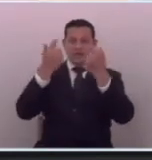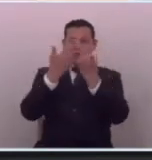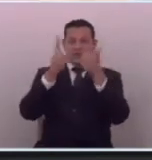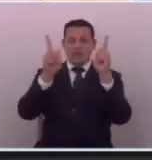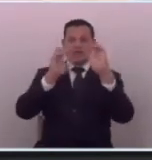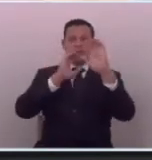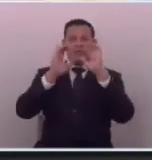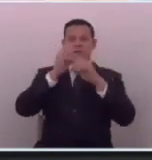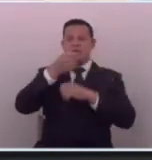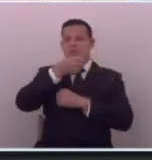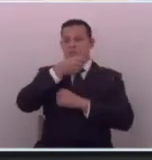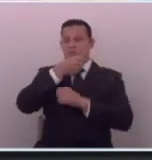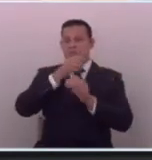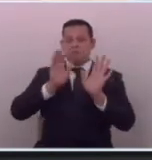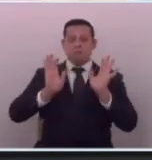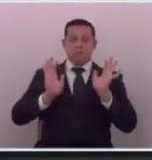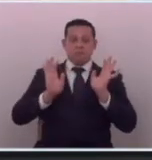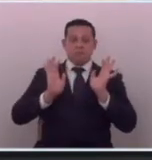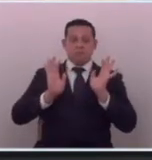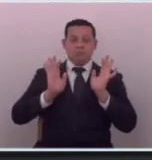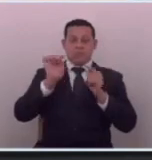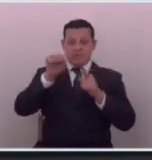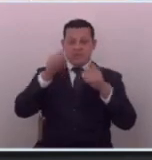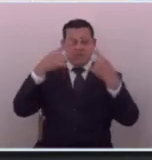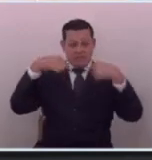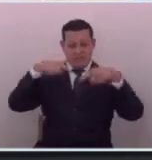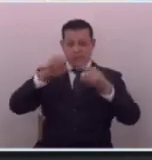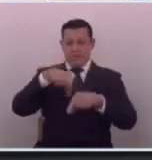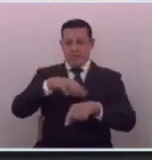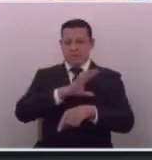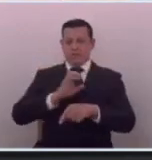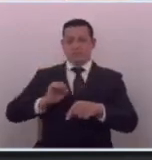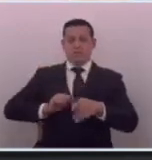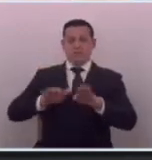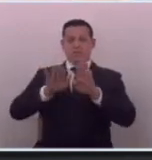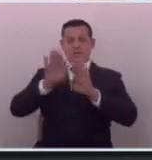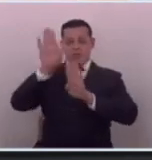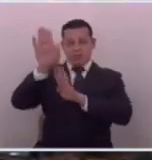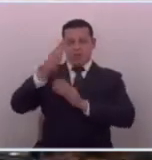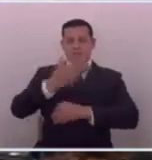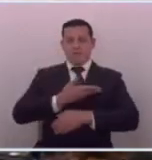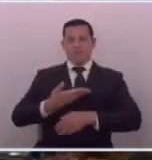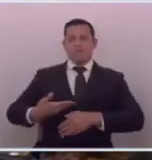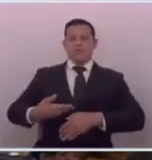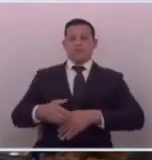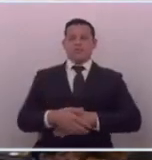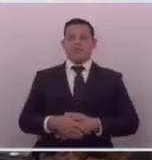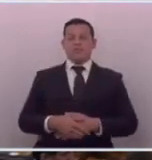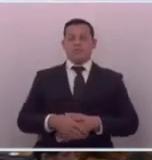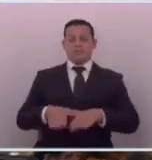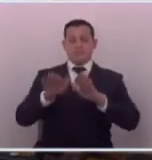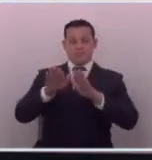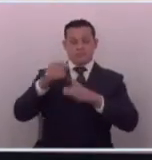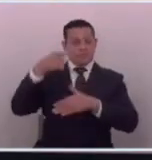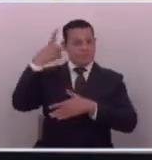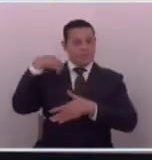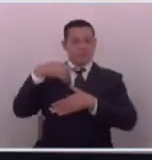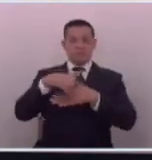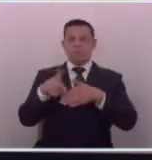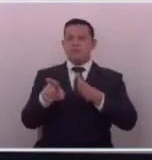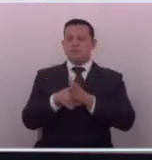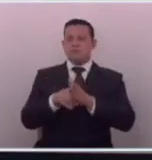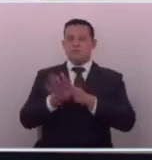libertad de prensa y eso se mantiene en el salvador gracias señor presidente gracias diputado